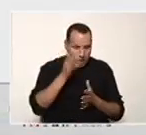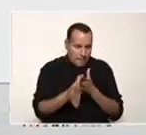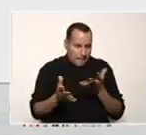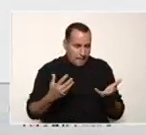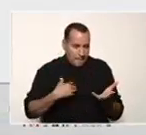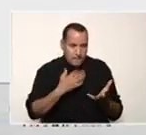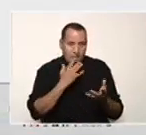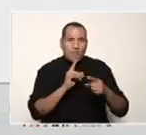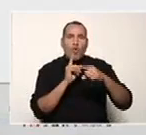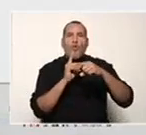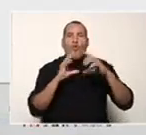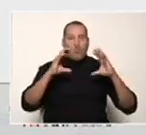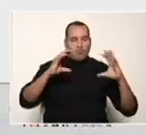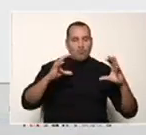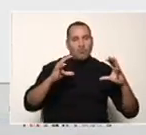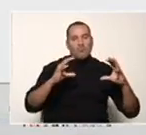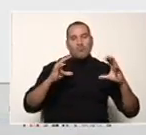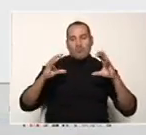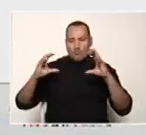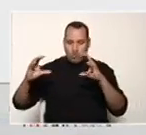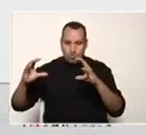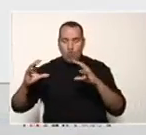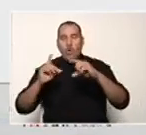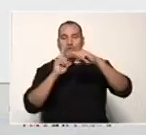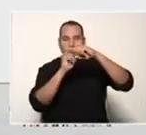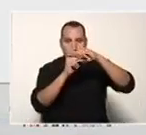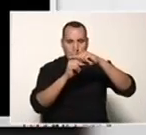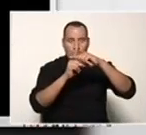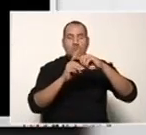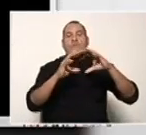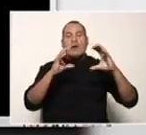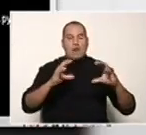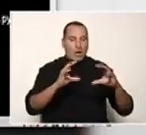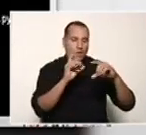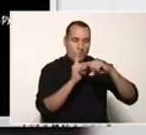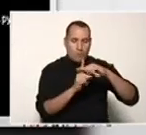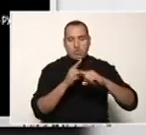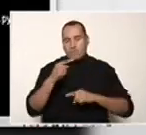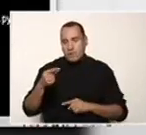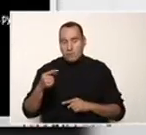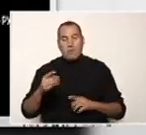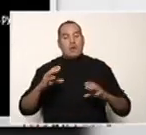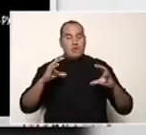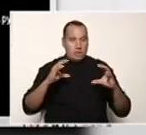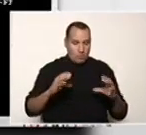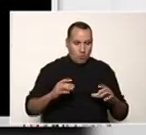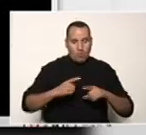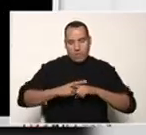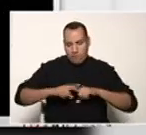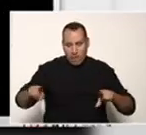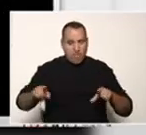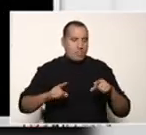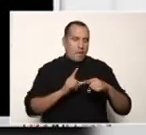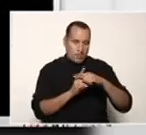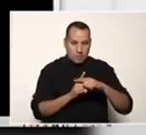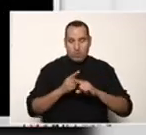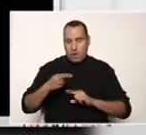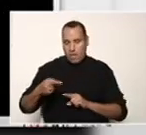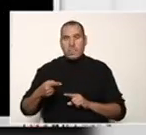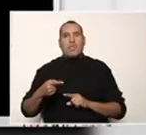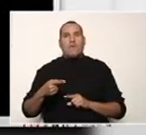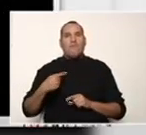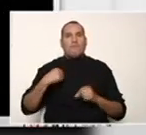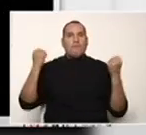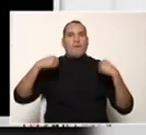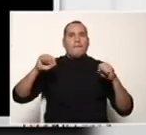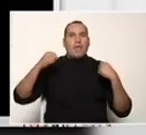cuadrado de la suma, el cuadrado de la diferencia, el cubo de la suma y el cubo de la diferencia. Por lo tanto, aquí podemos observar